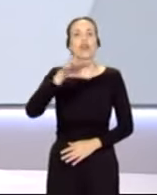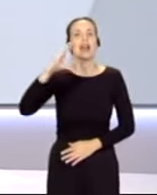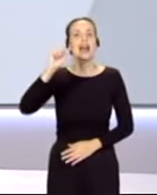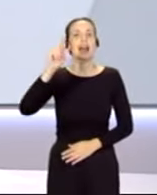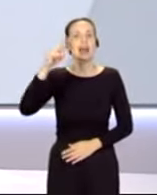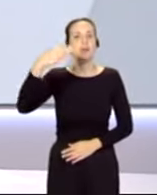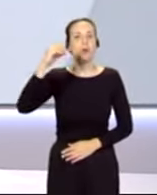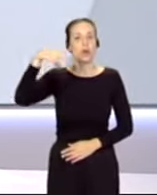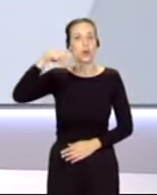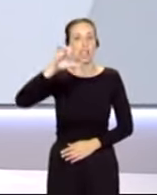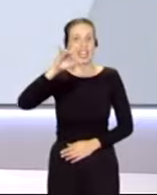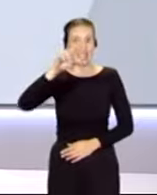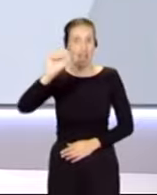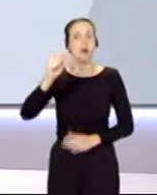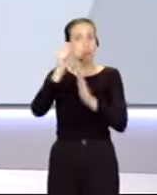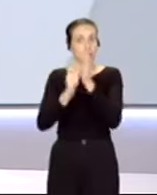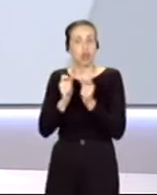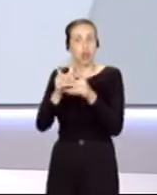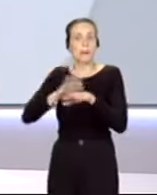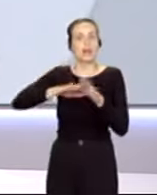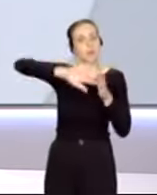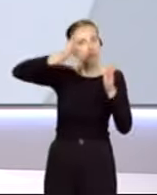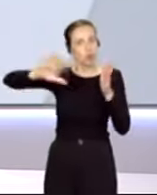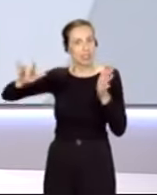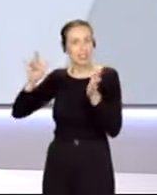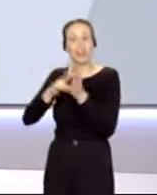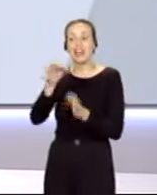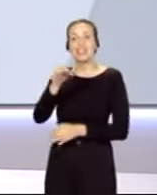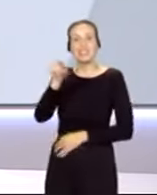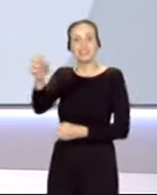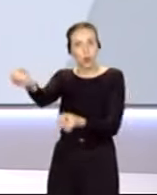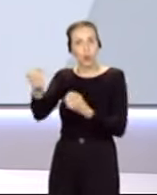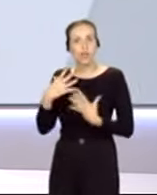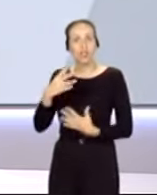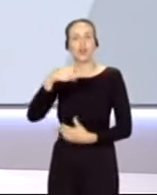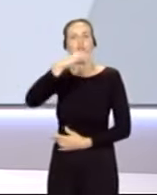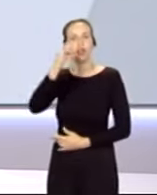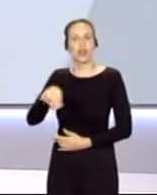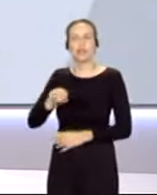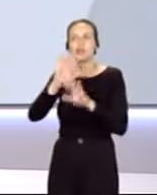de montaña. Desde esa isla nos cuenta Jacobo González toda la última hora. Jacobo, muy buenos días.